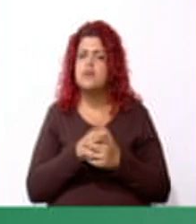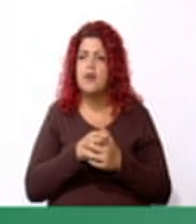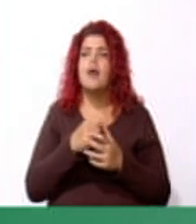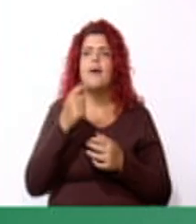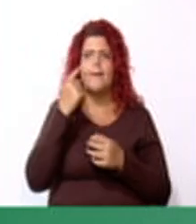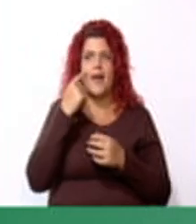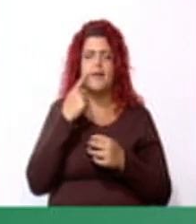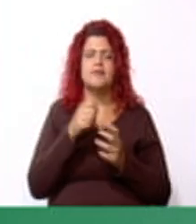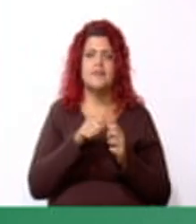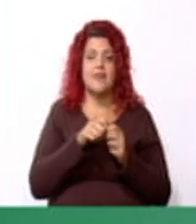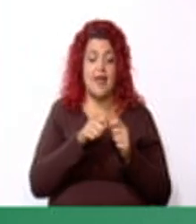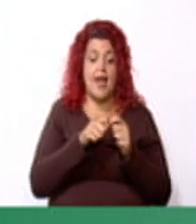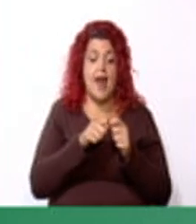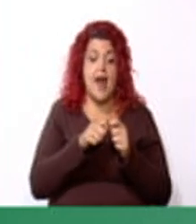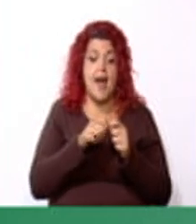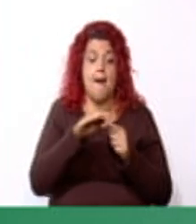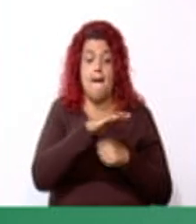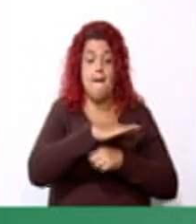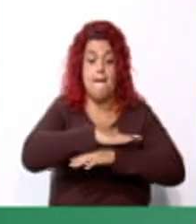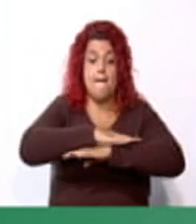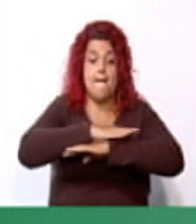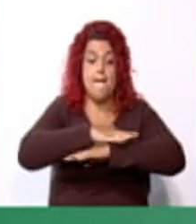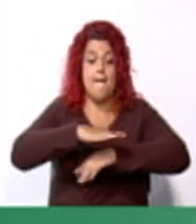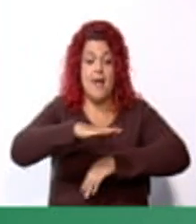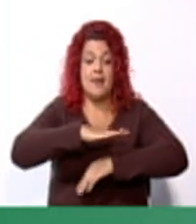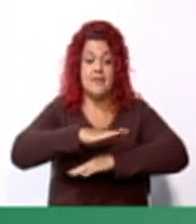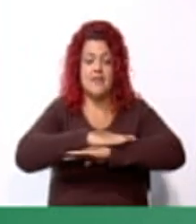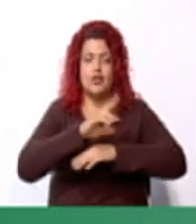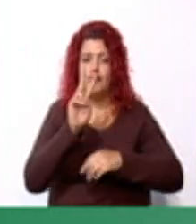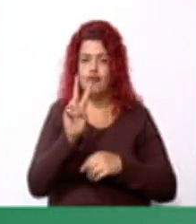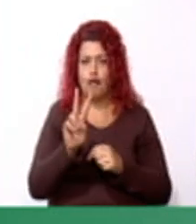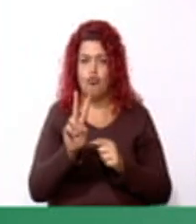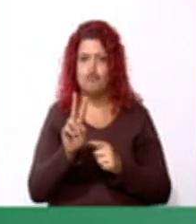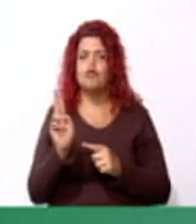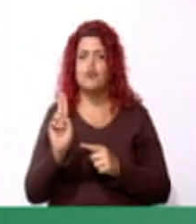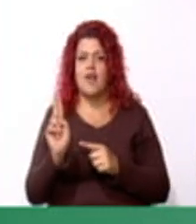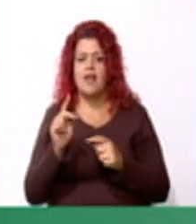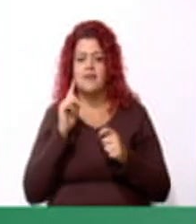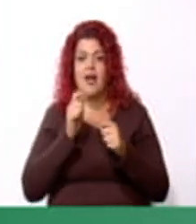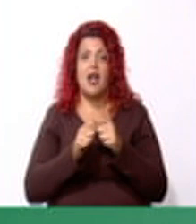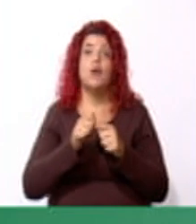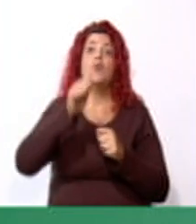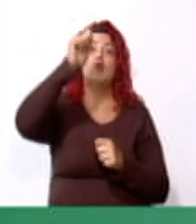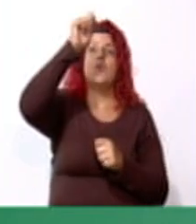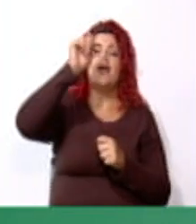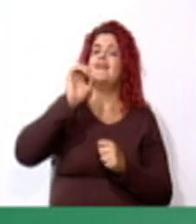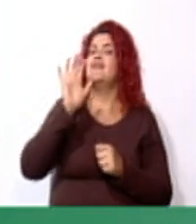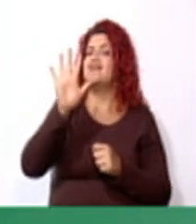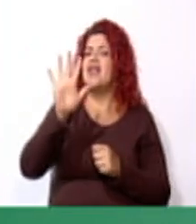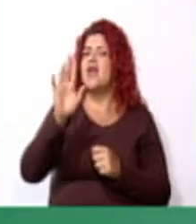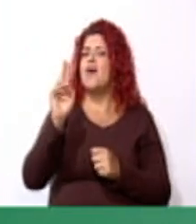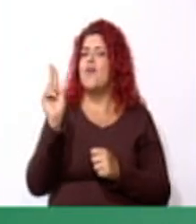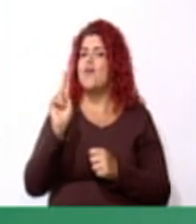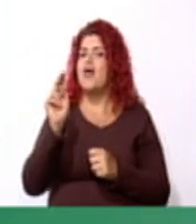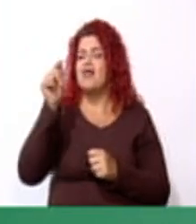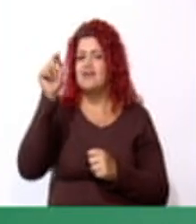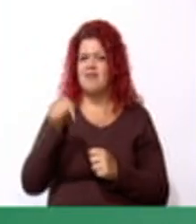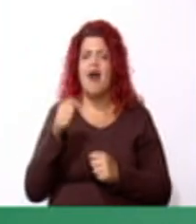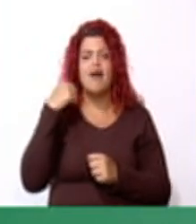La base, dos unidades. Y la altura, cinco unidades. Entonces, ahora sí,